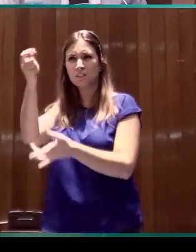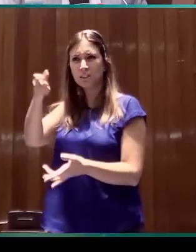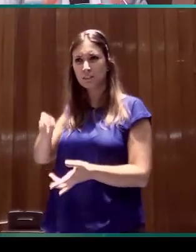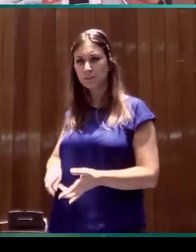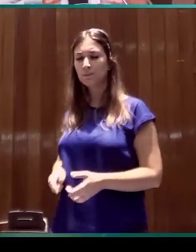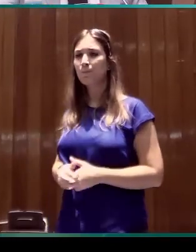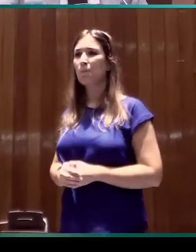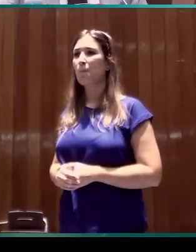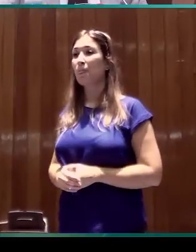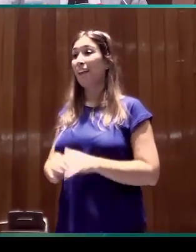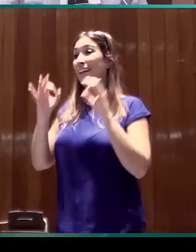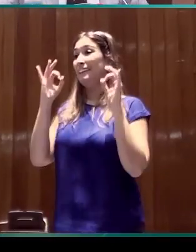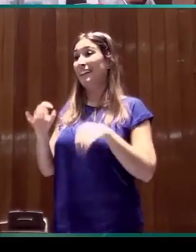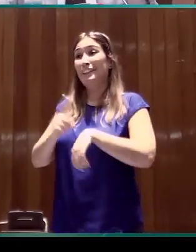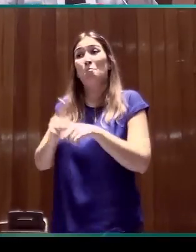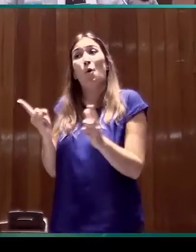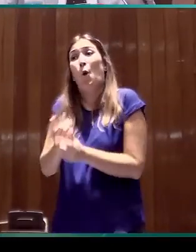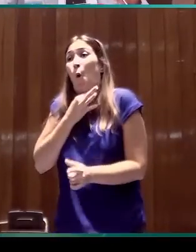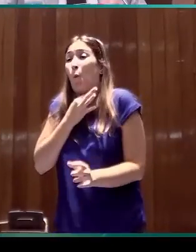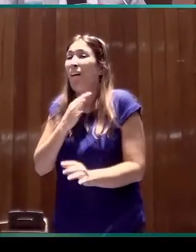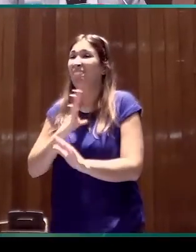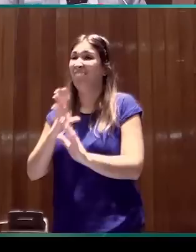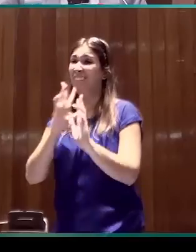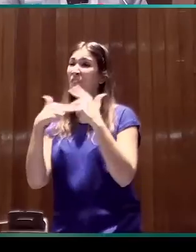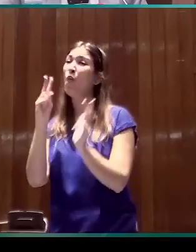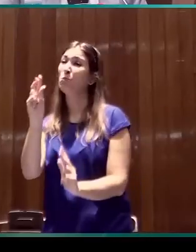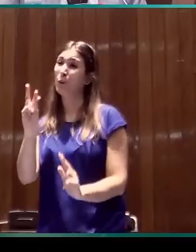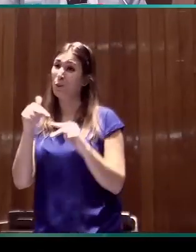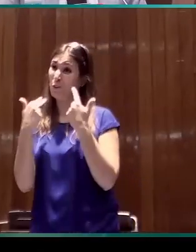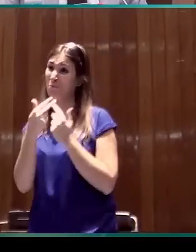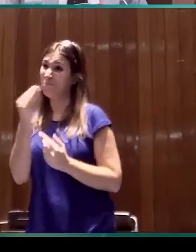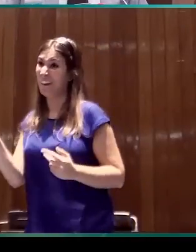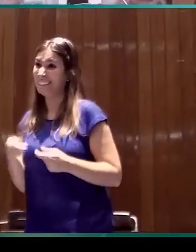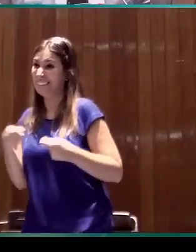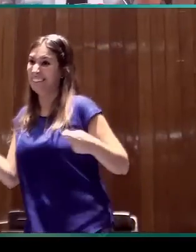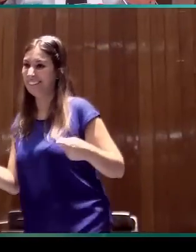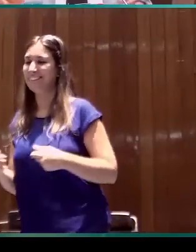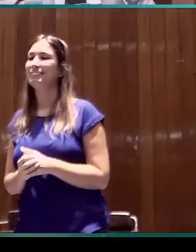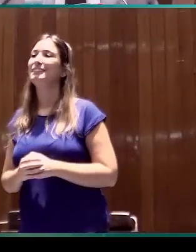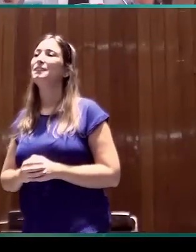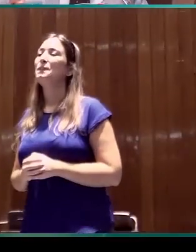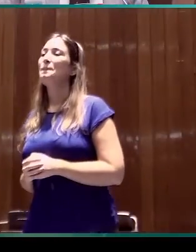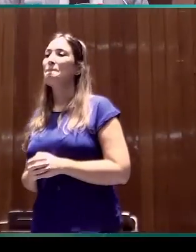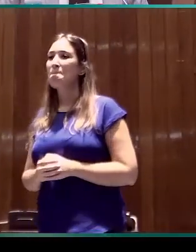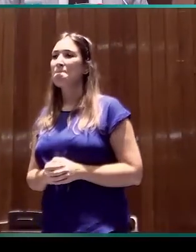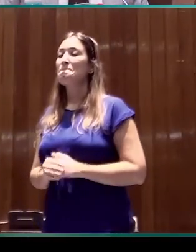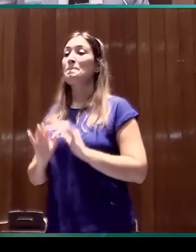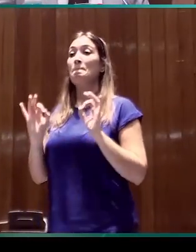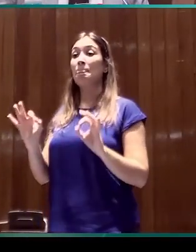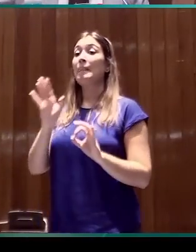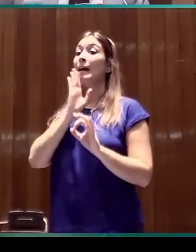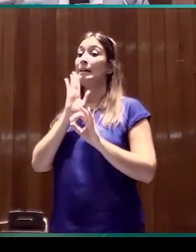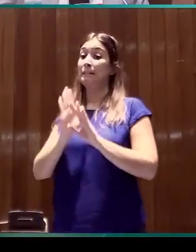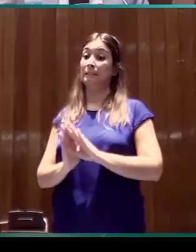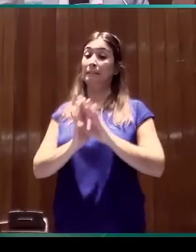Sé que voy muy justo de tiempo, pero permítanme dos minutos. Una vez nos hemos ocupado de los